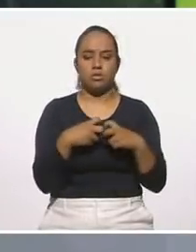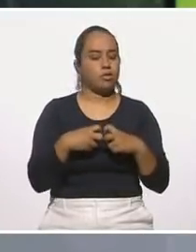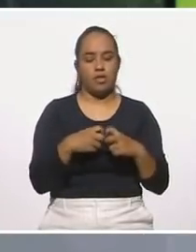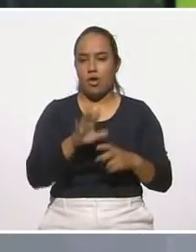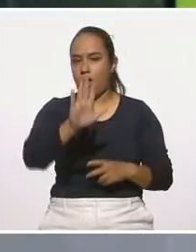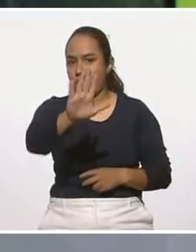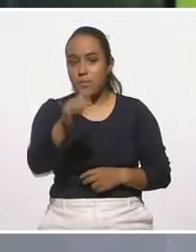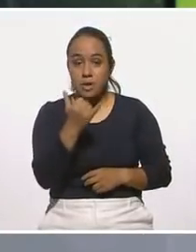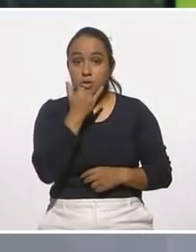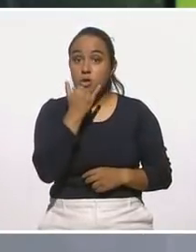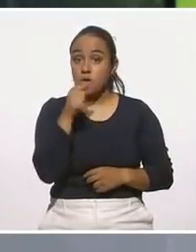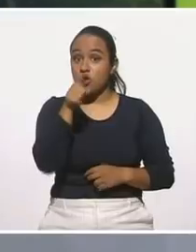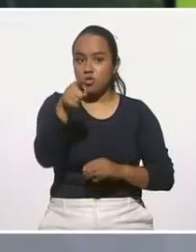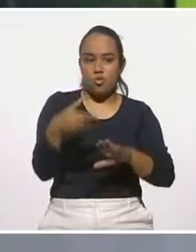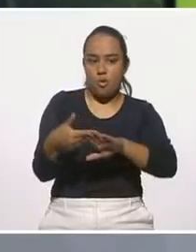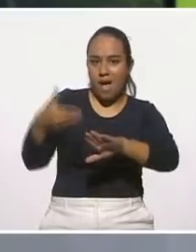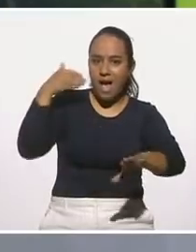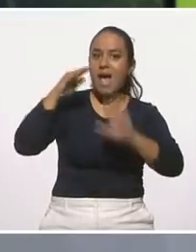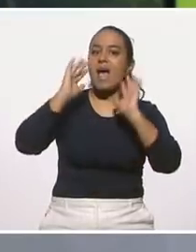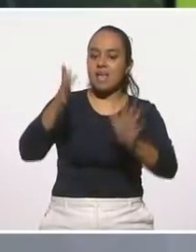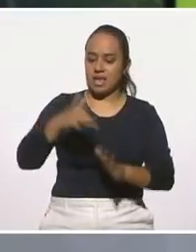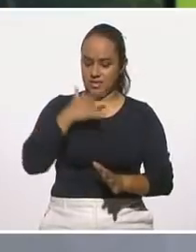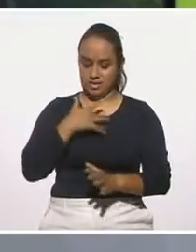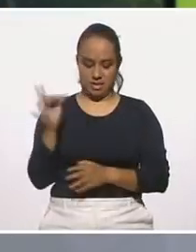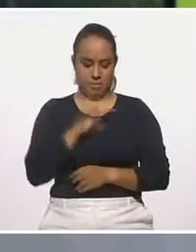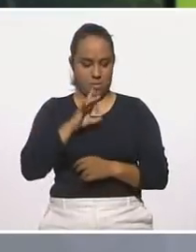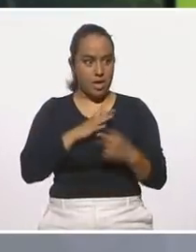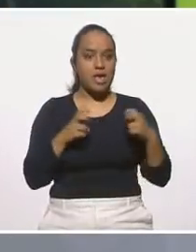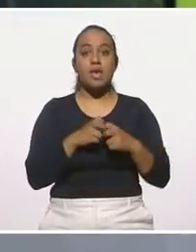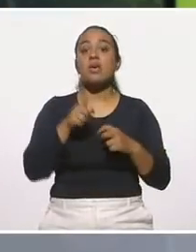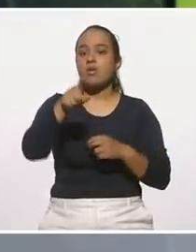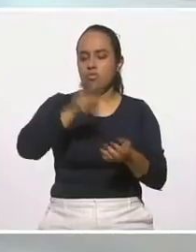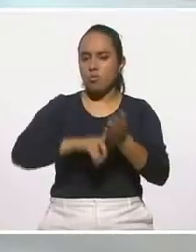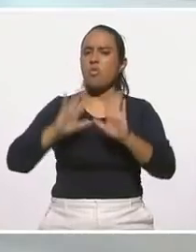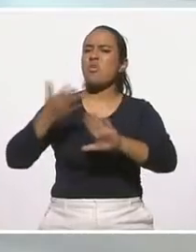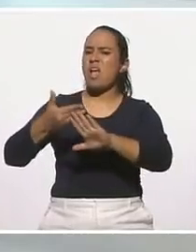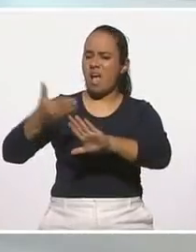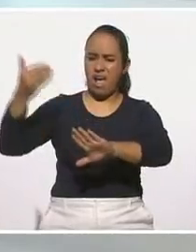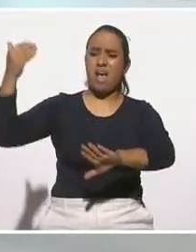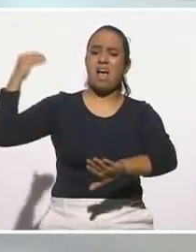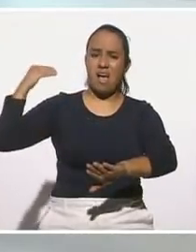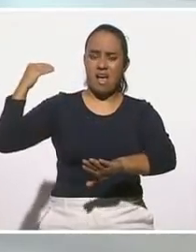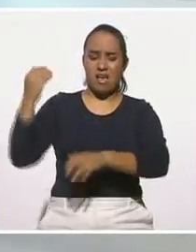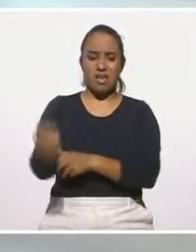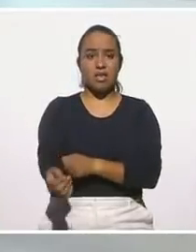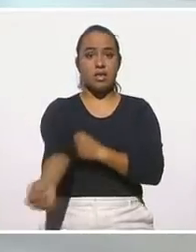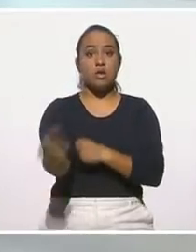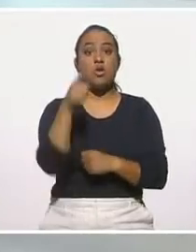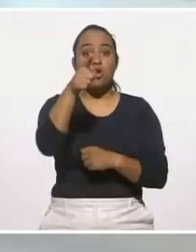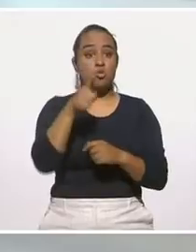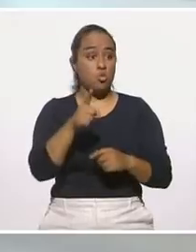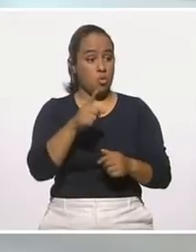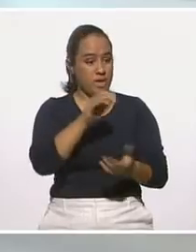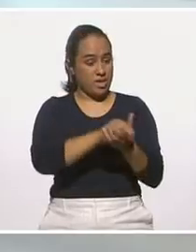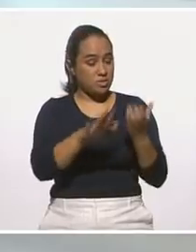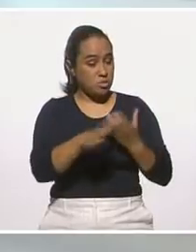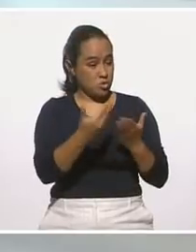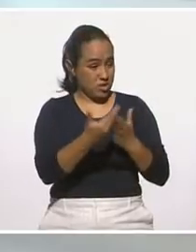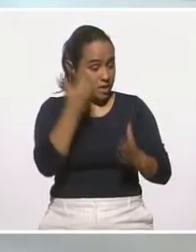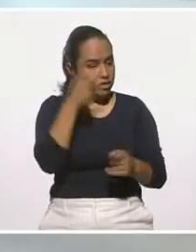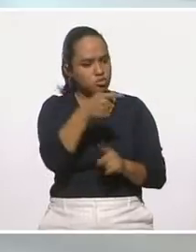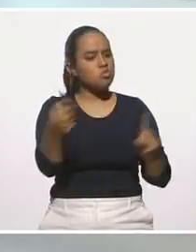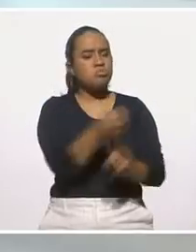estabas ansioso antes. Claro, sí. Tú estabas ansioso antes. Tú le pegabas a tu mujer desde antes del